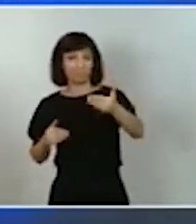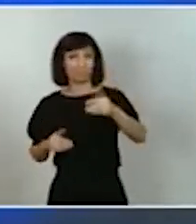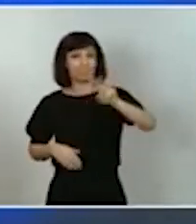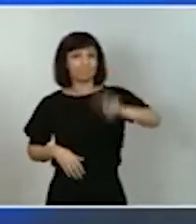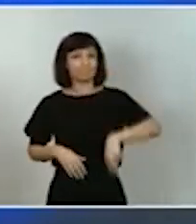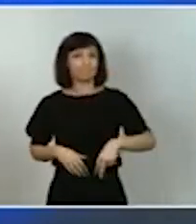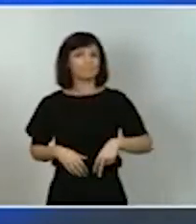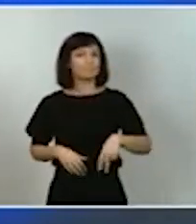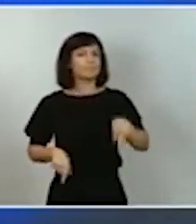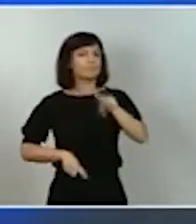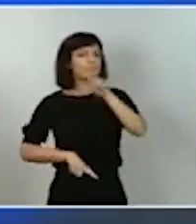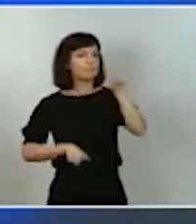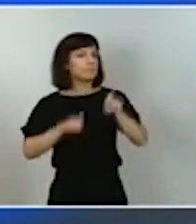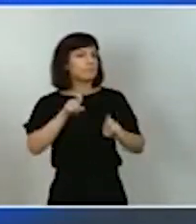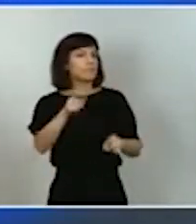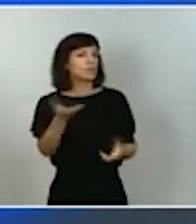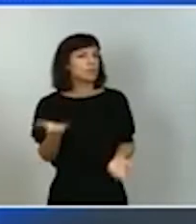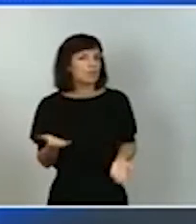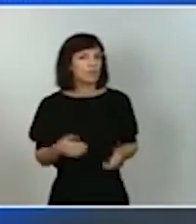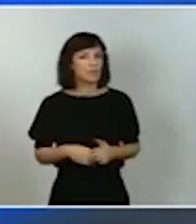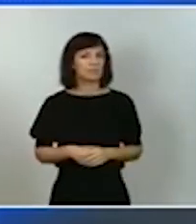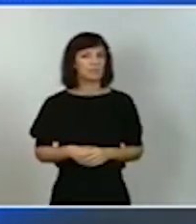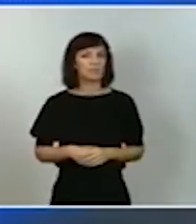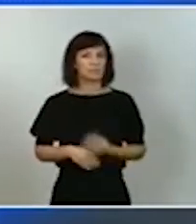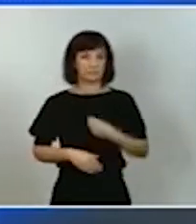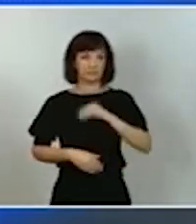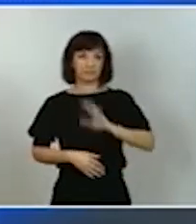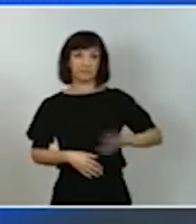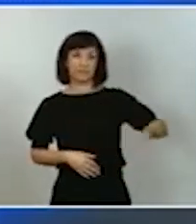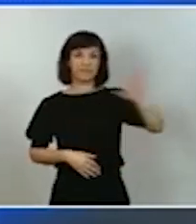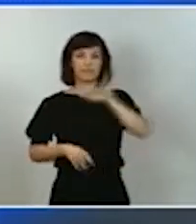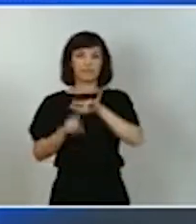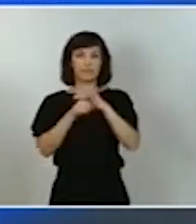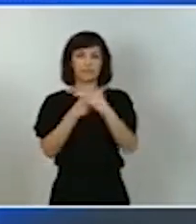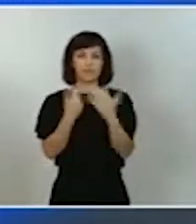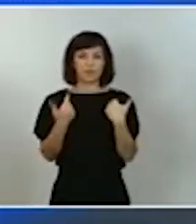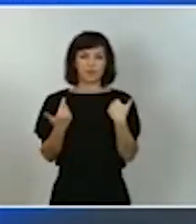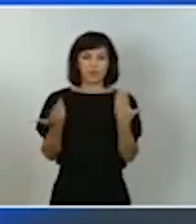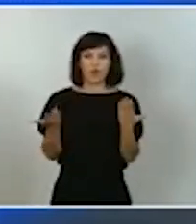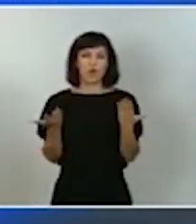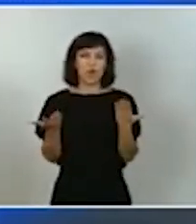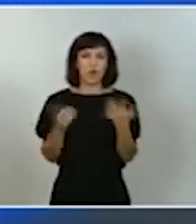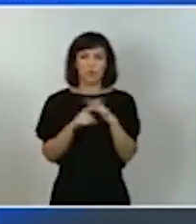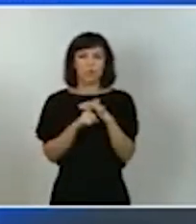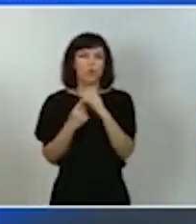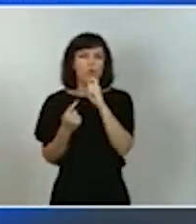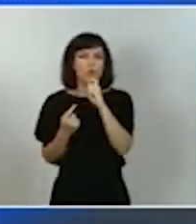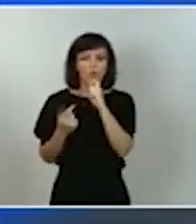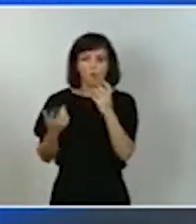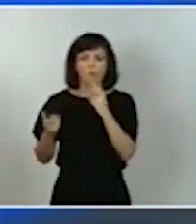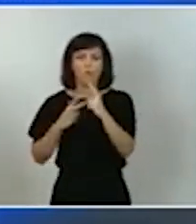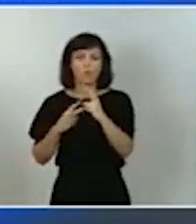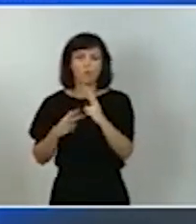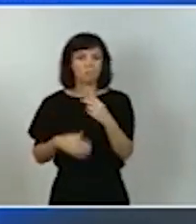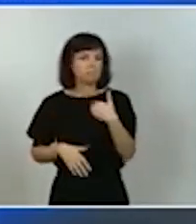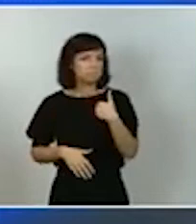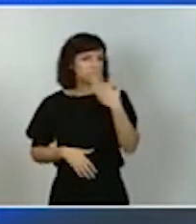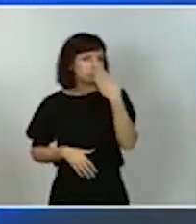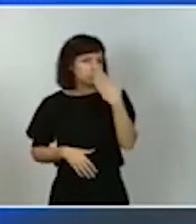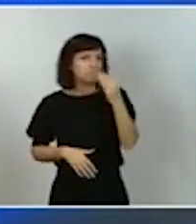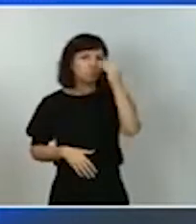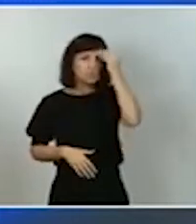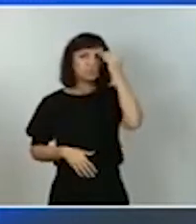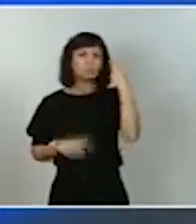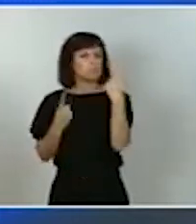encara a España esta empresa? Pues bien, yo creo humildemente que tenemos todo lo necesario. Tenemos las infraestructuras,